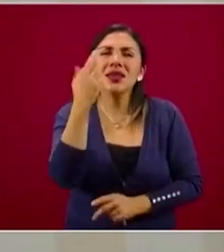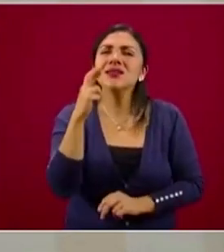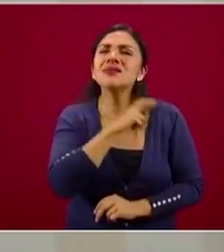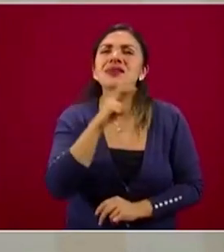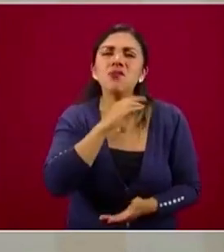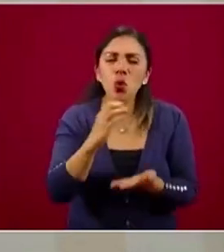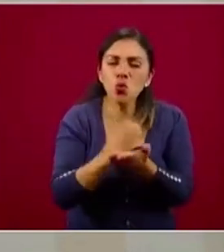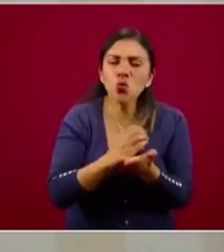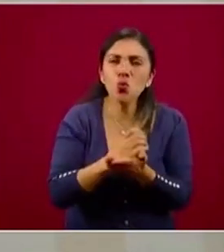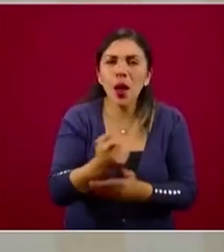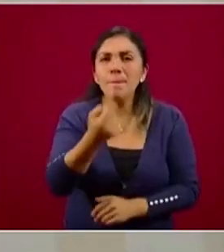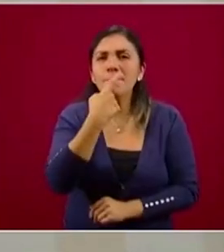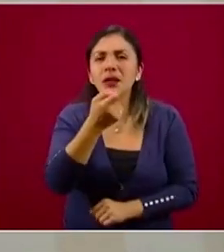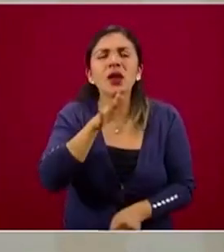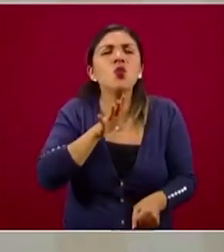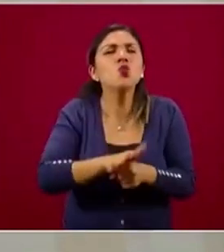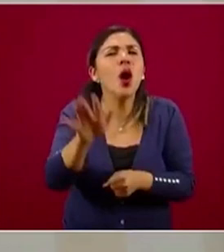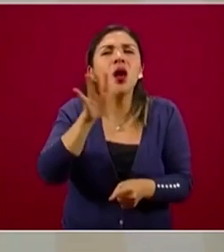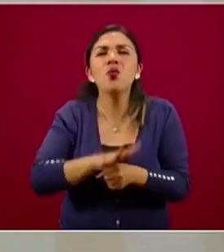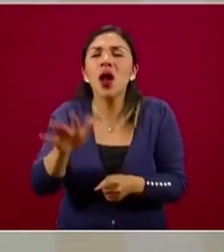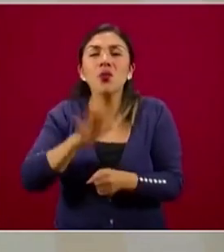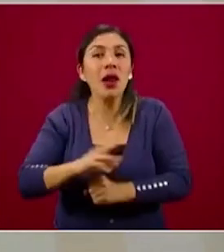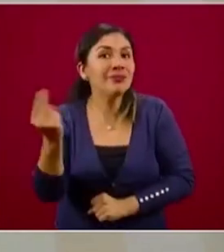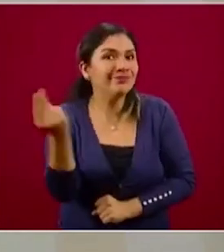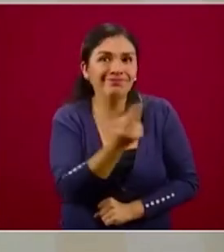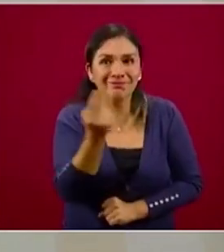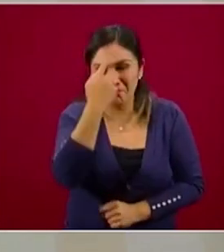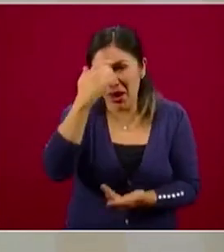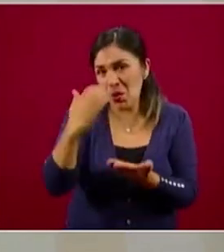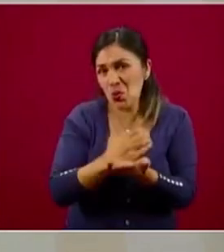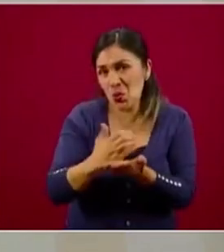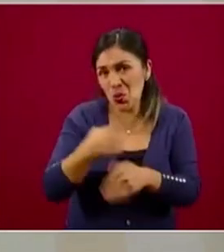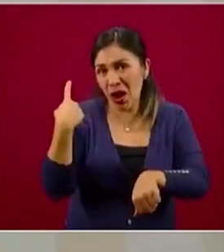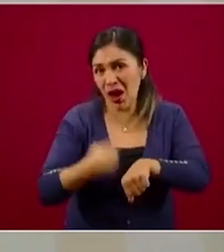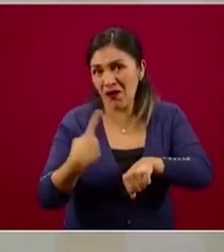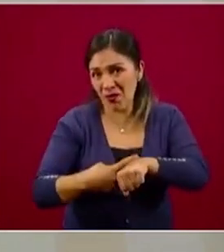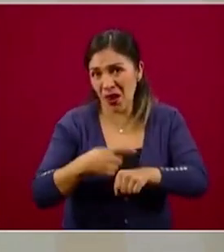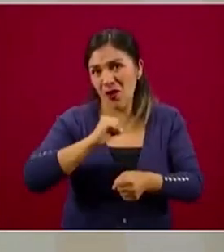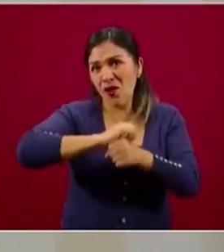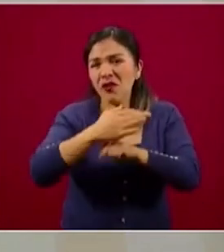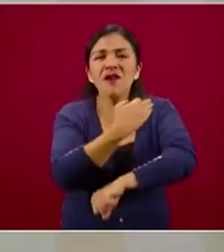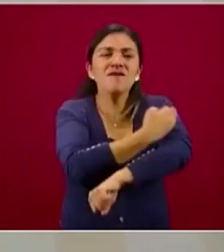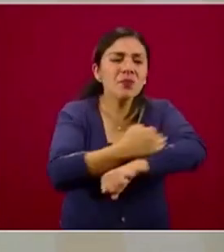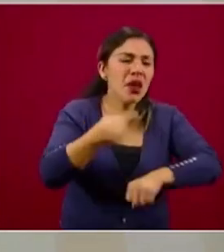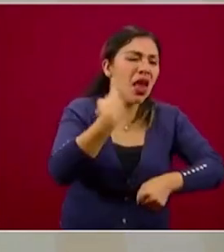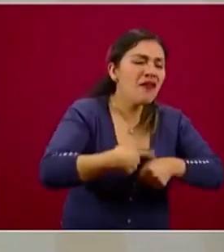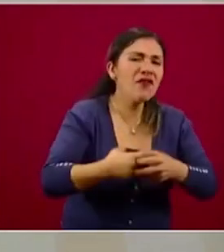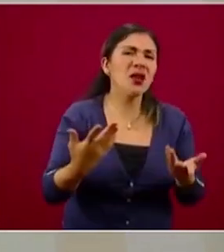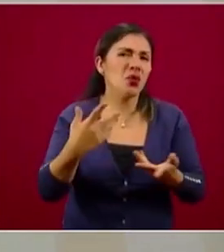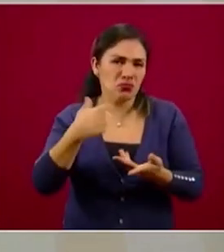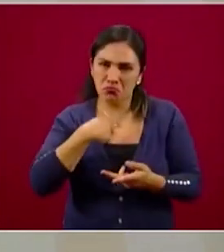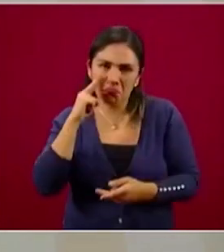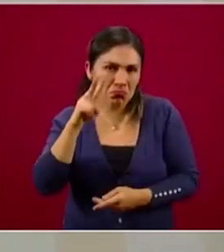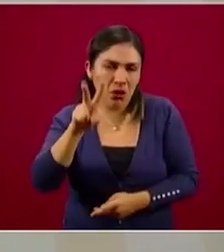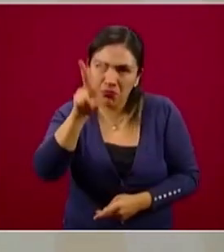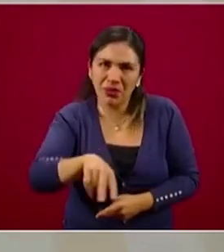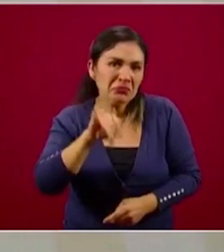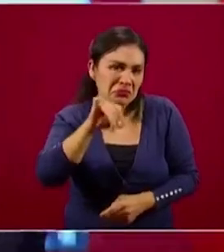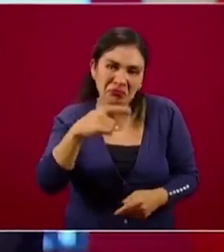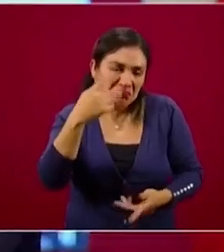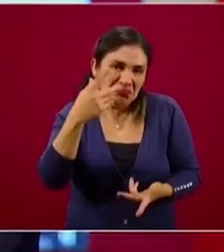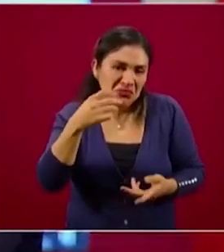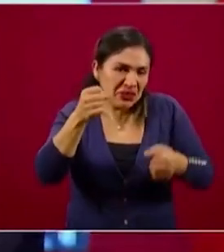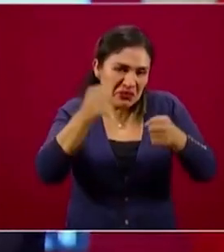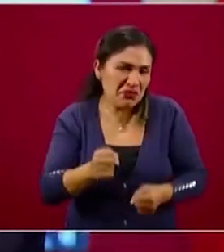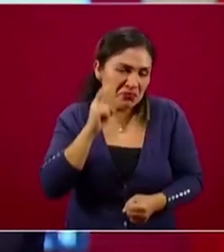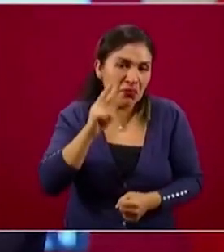disponibilidad pronta de un medicamento para el tratamiento de sus familiares, es completamente legítimo, pero es